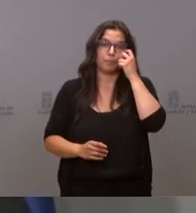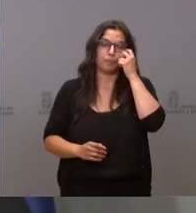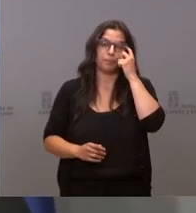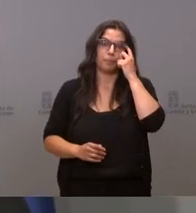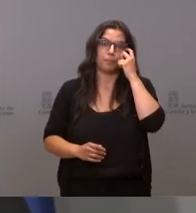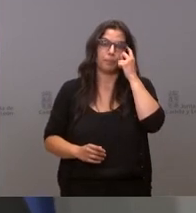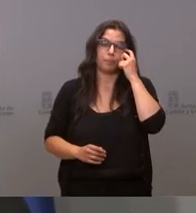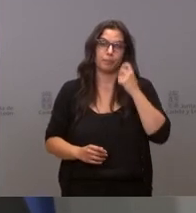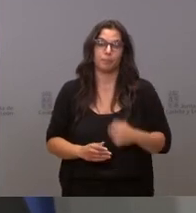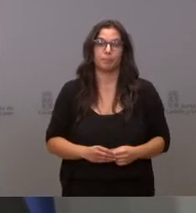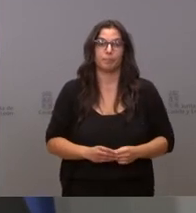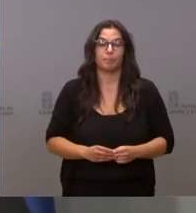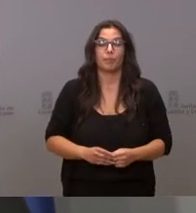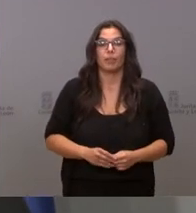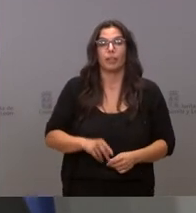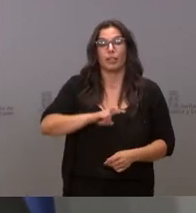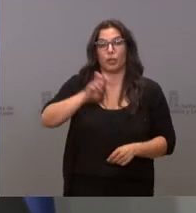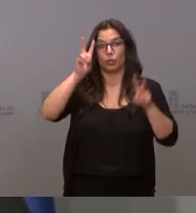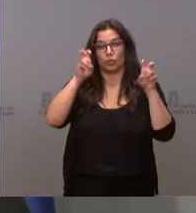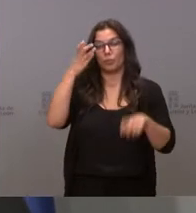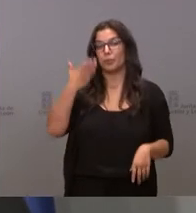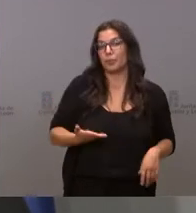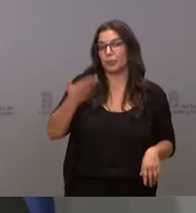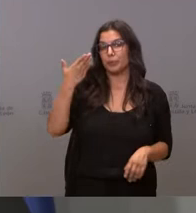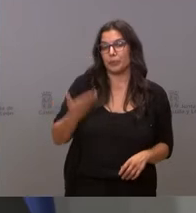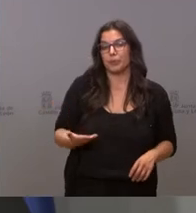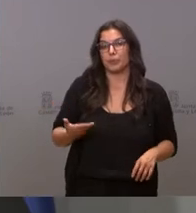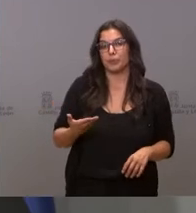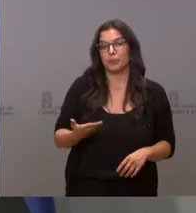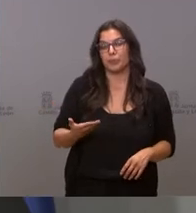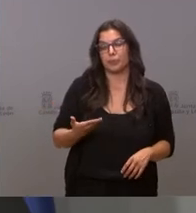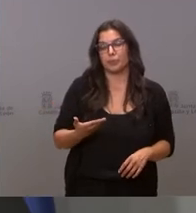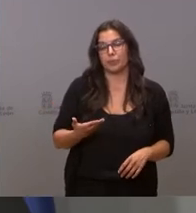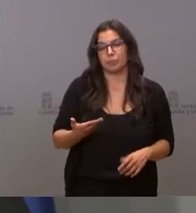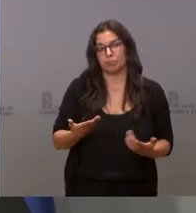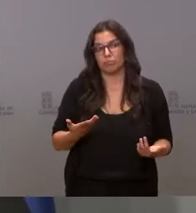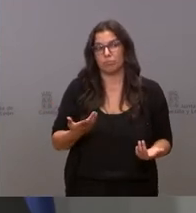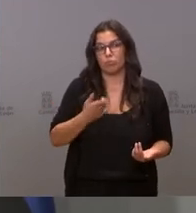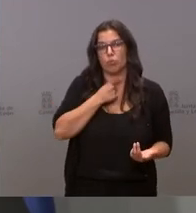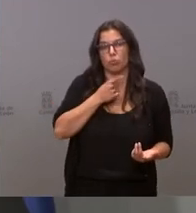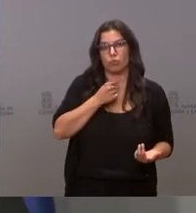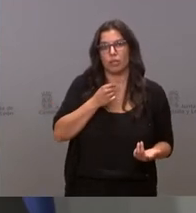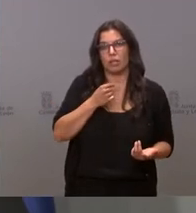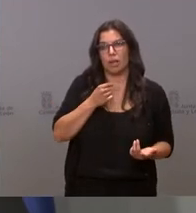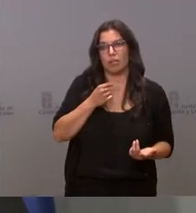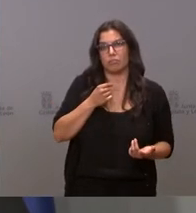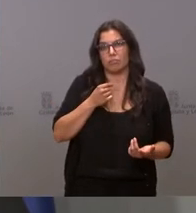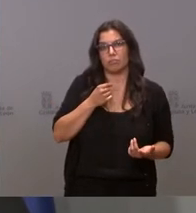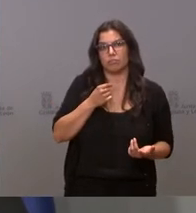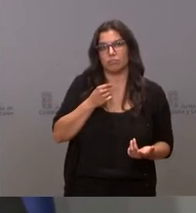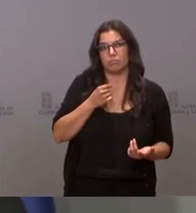Y un asunto muy importante que no nos gustaría dejar pasar y que es